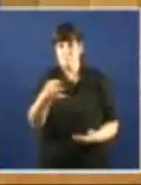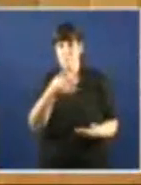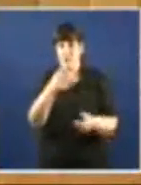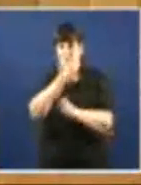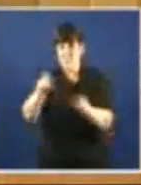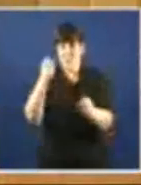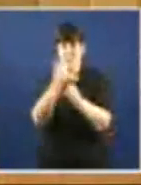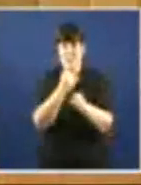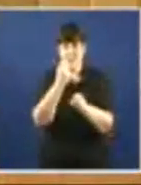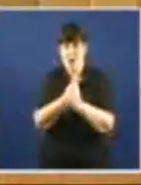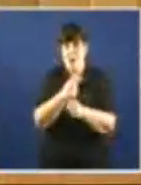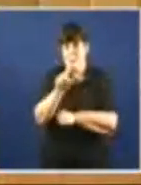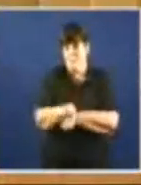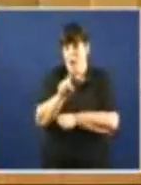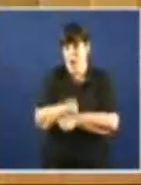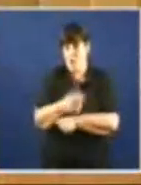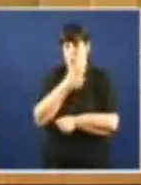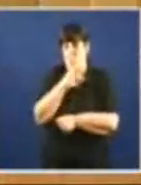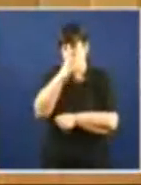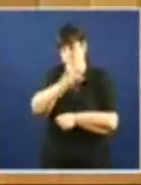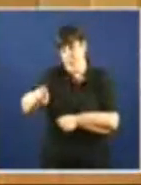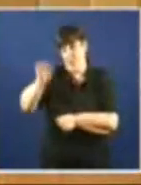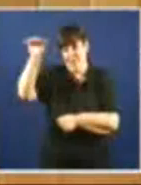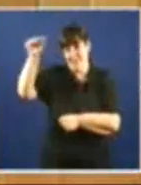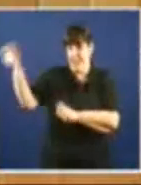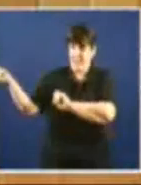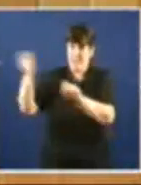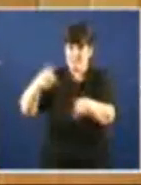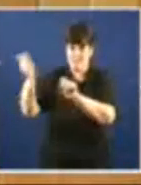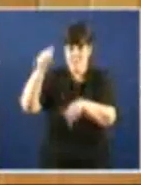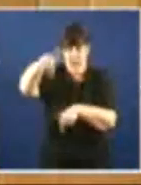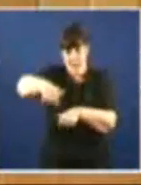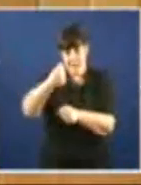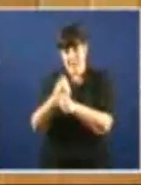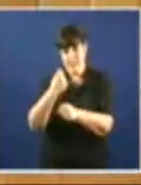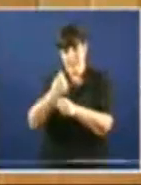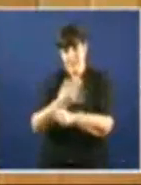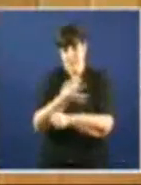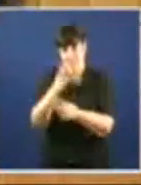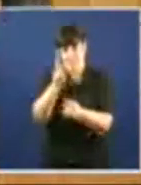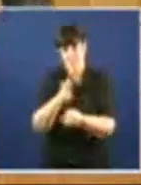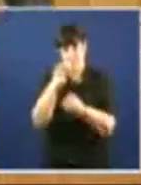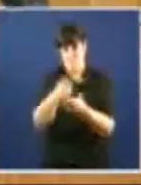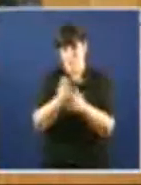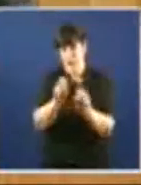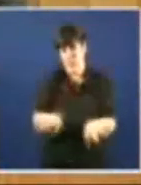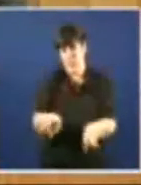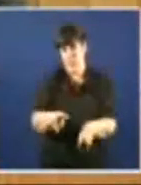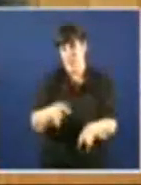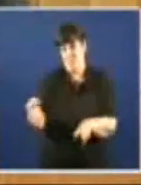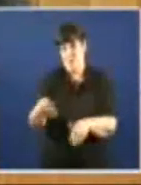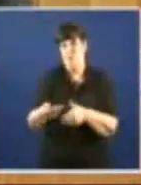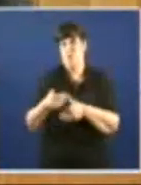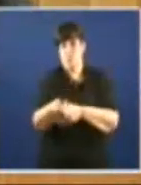Indígena Traendo de fora Aos empregados Qualificados Sen pagar impostos Recibindo subvencións E deixando para o futuro Contaminación E